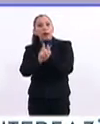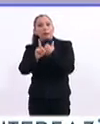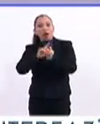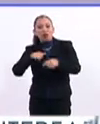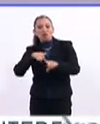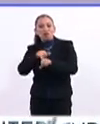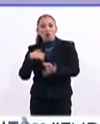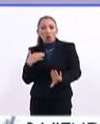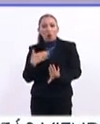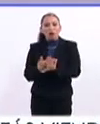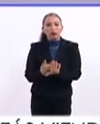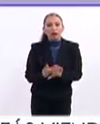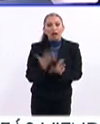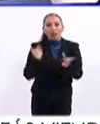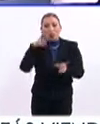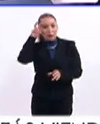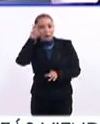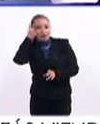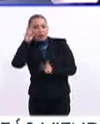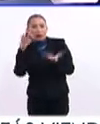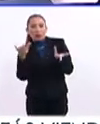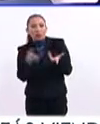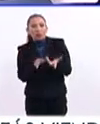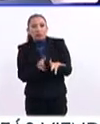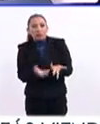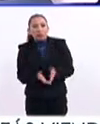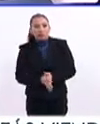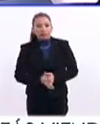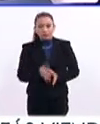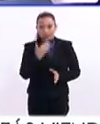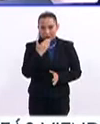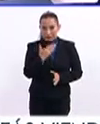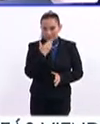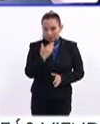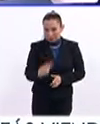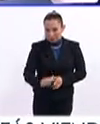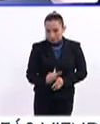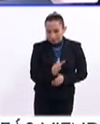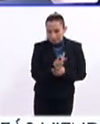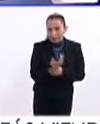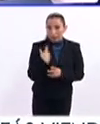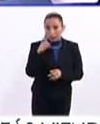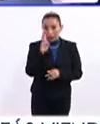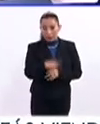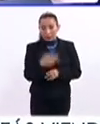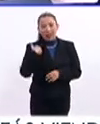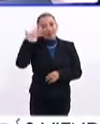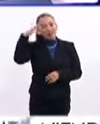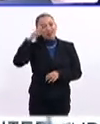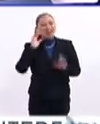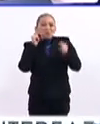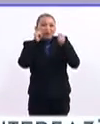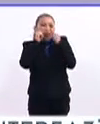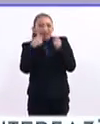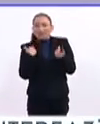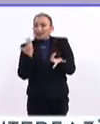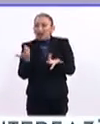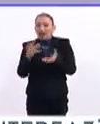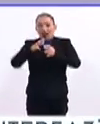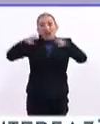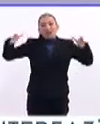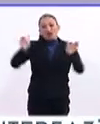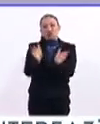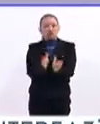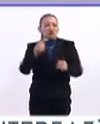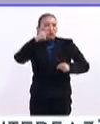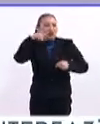bullying, de acoso, de envidias, de cosas así? Muy buena pregunta. sea, la verdad es que para los otros dices, ay, pues, ¿qué importa si le trajeron uno grande a